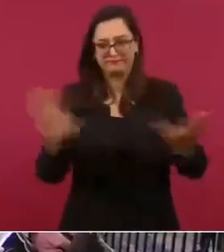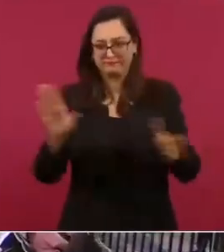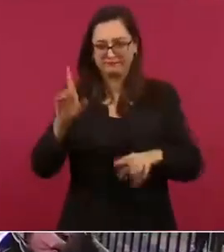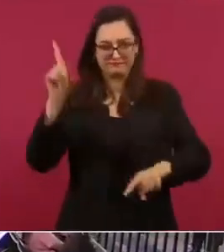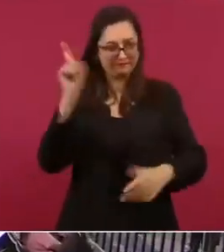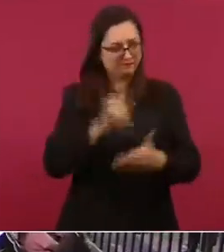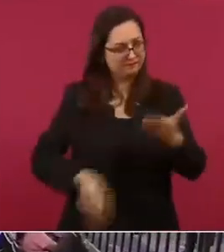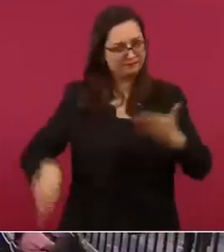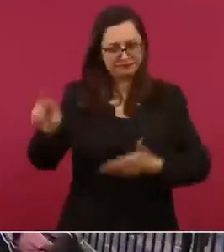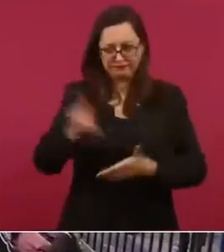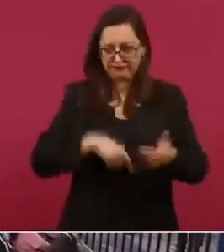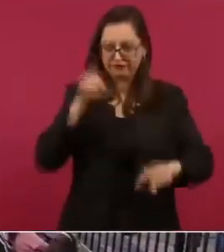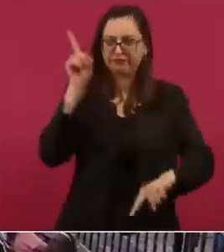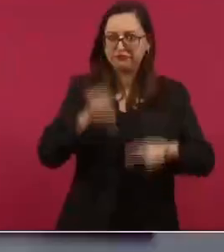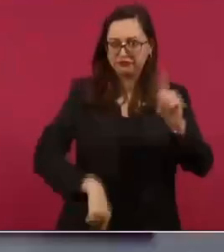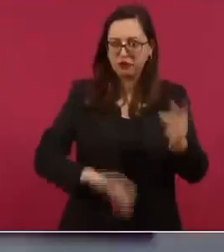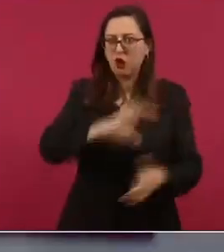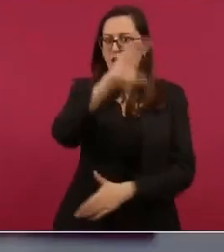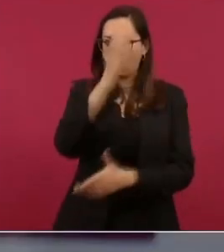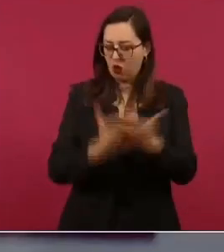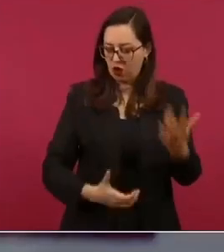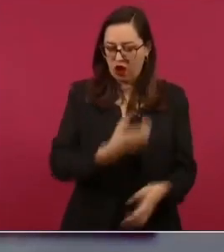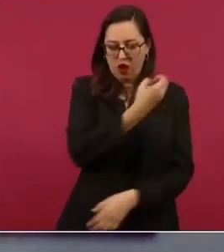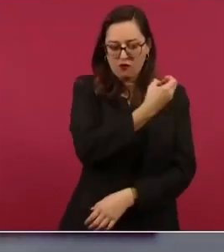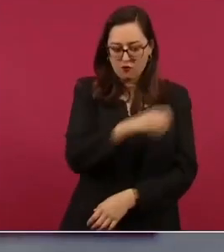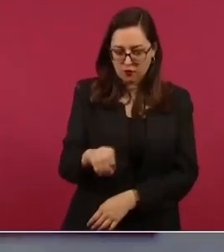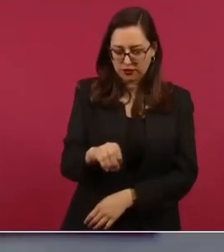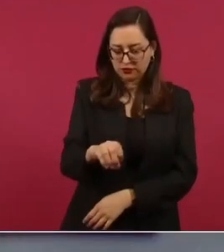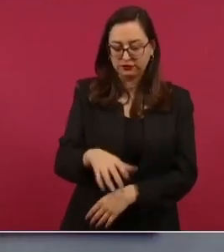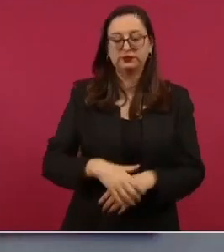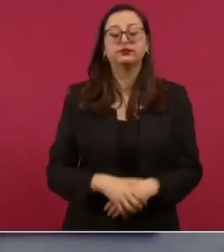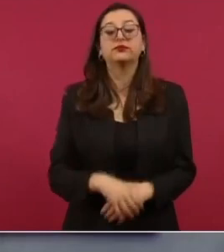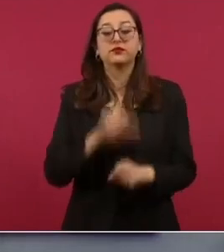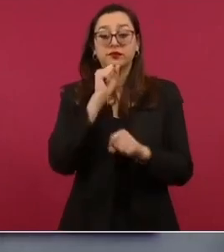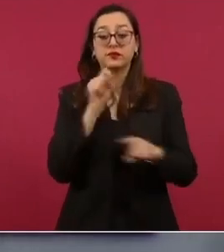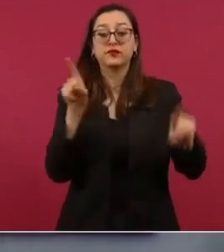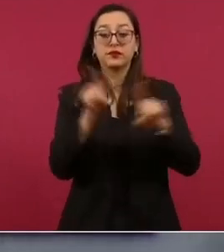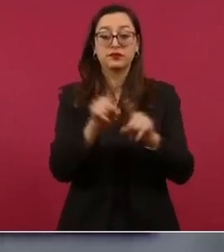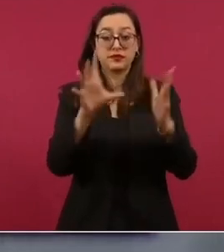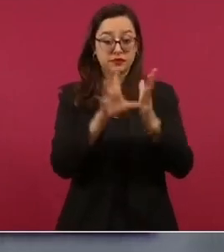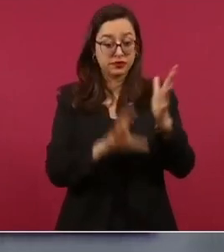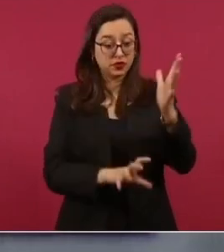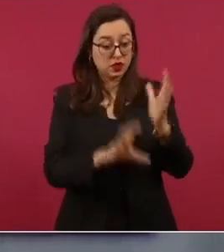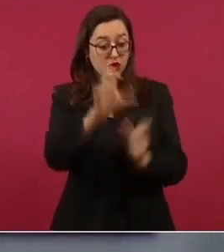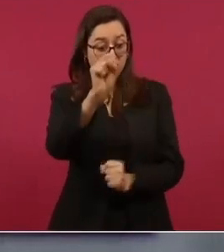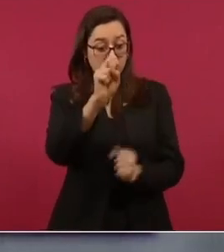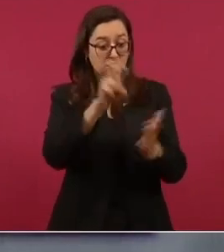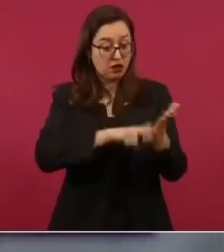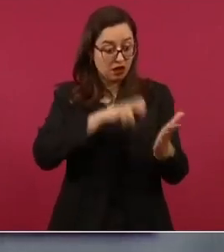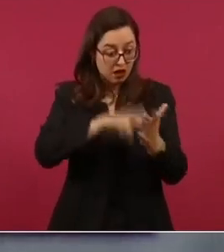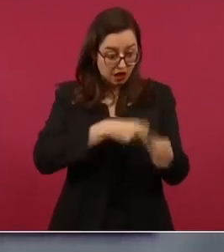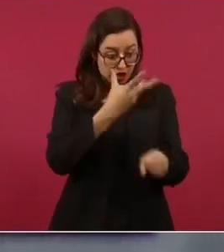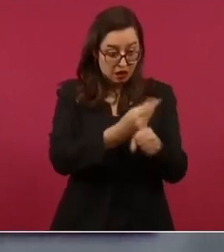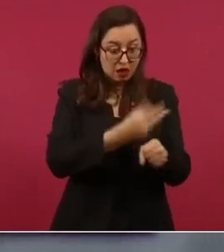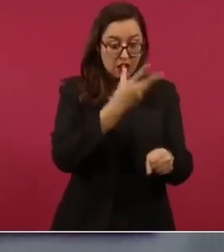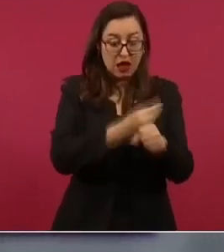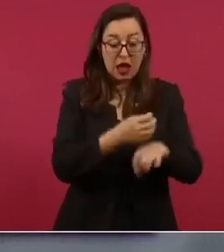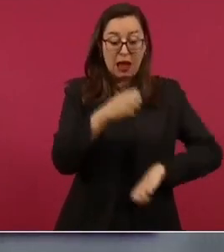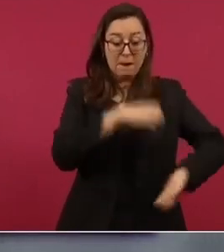y con la reforma a la constitución el reparto de utilidades pasó